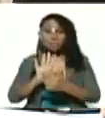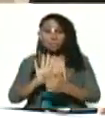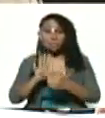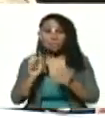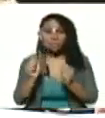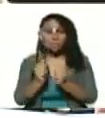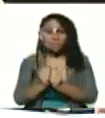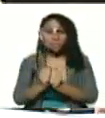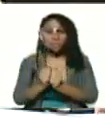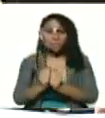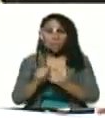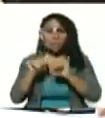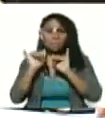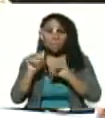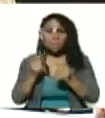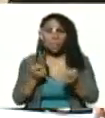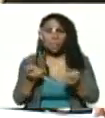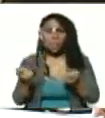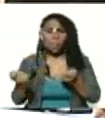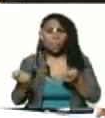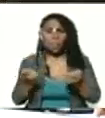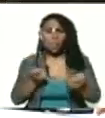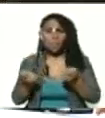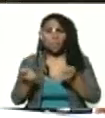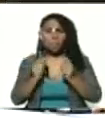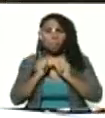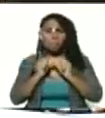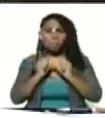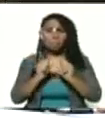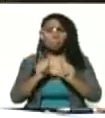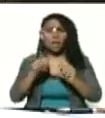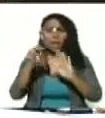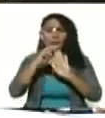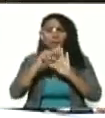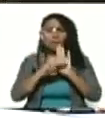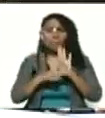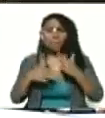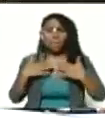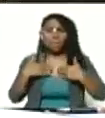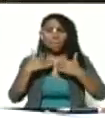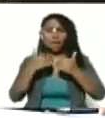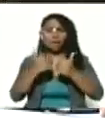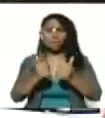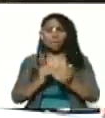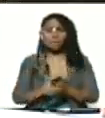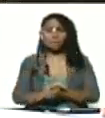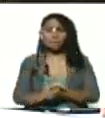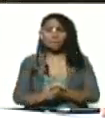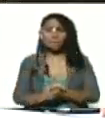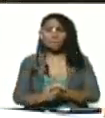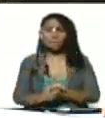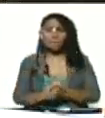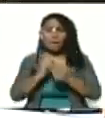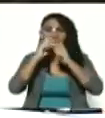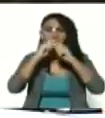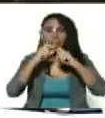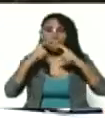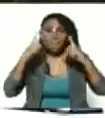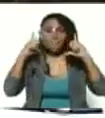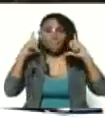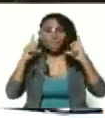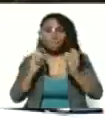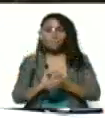autocontrol y manteniendo las medidas de seguridad el tapabocas